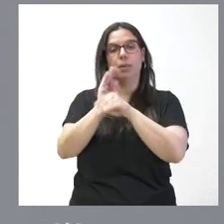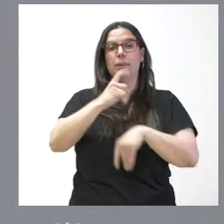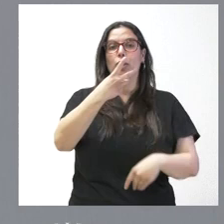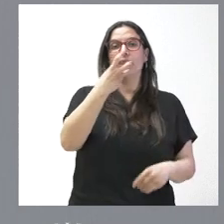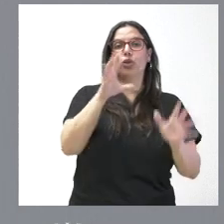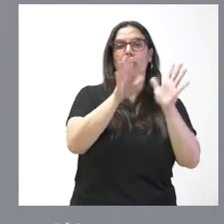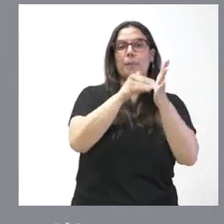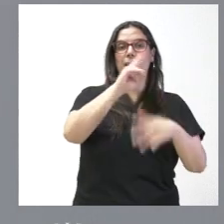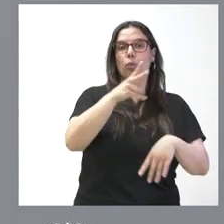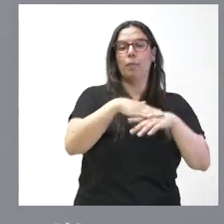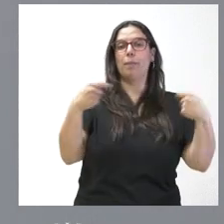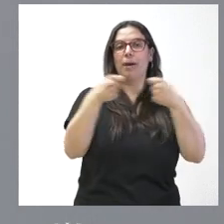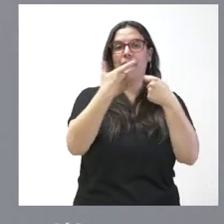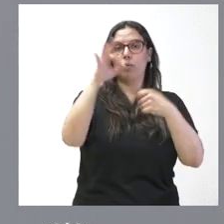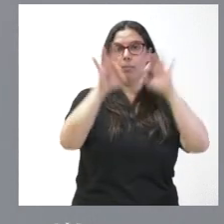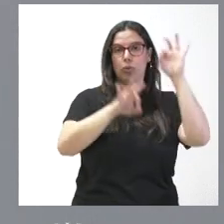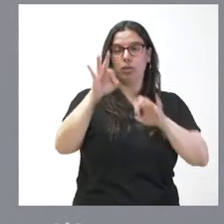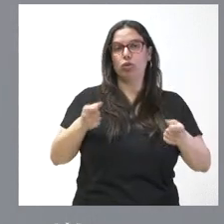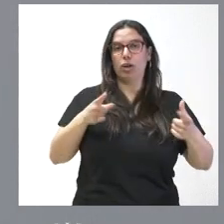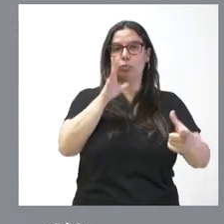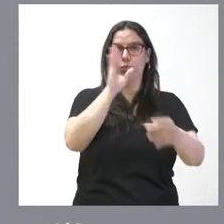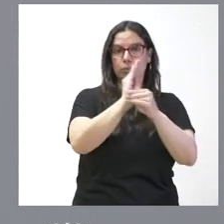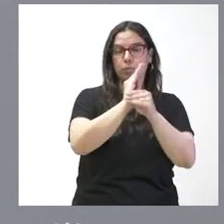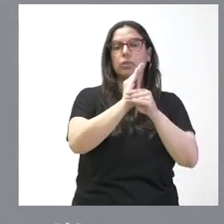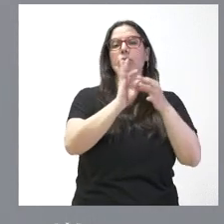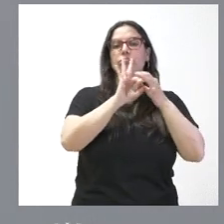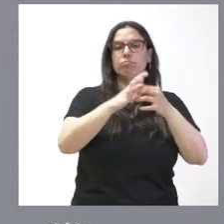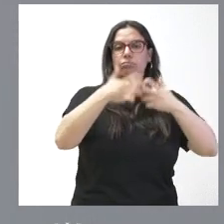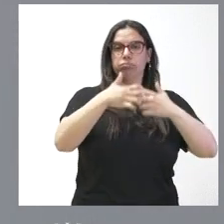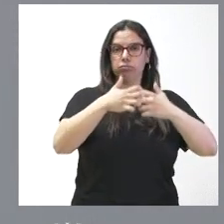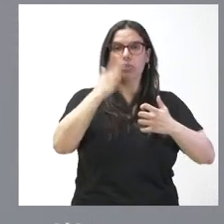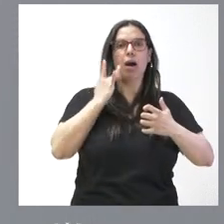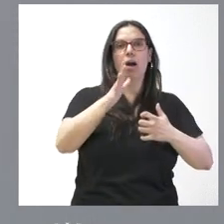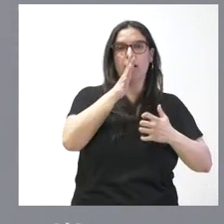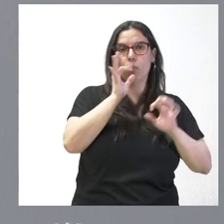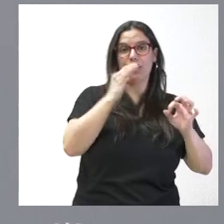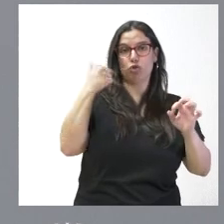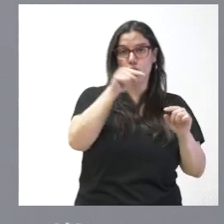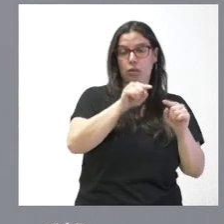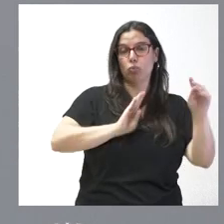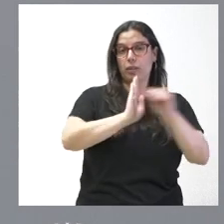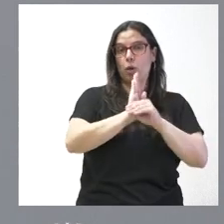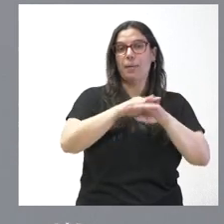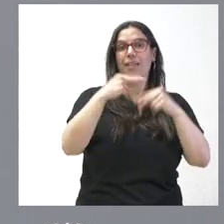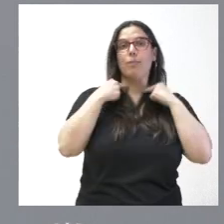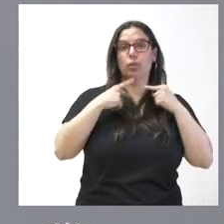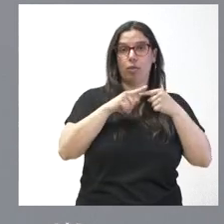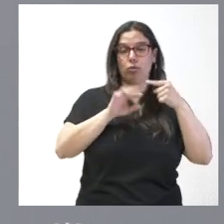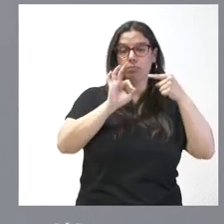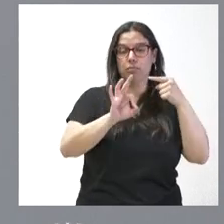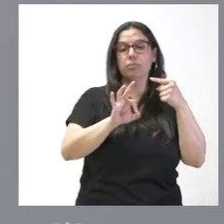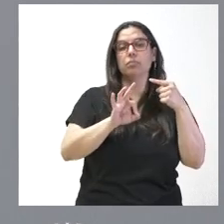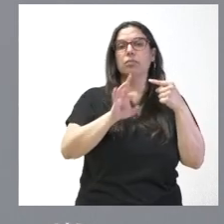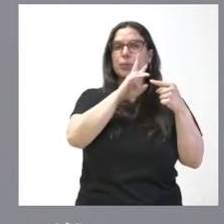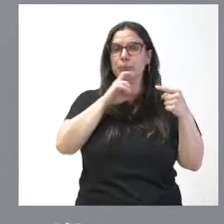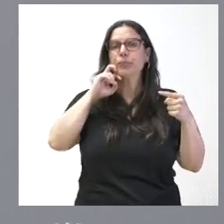para sufragar el 50% de los gastos asociados al mantenimiento y explotación de depuradoras en Soria. Es una subvención a la Diputación de Soria para